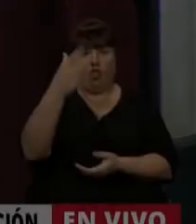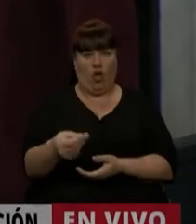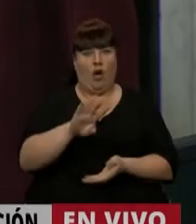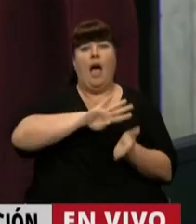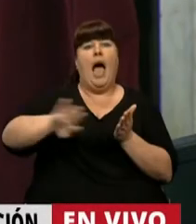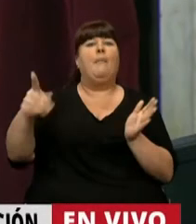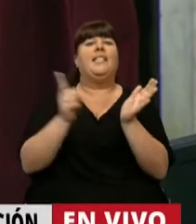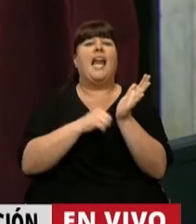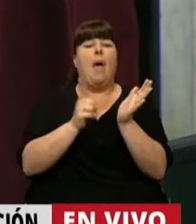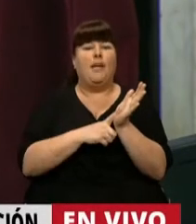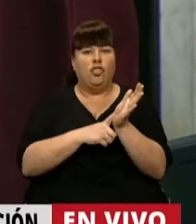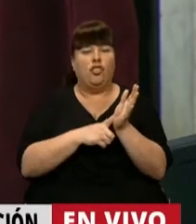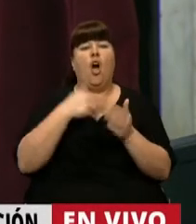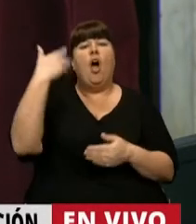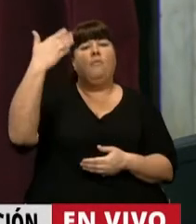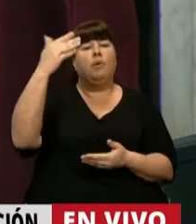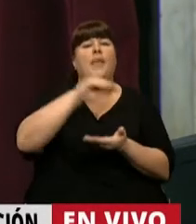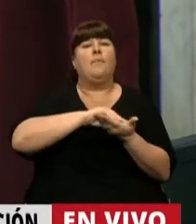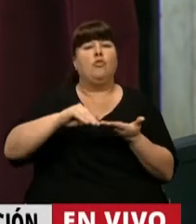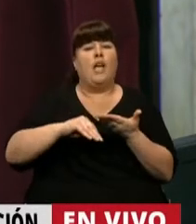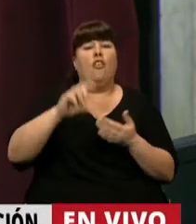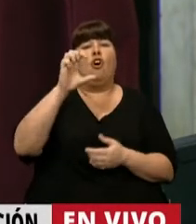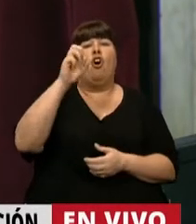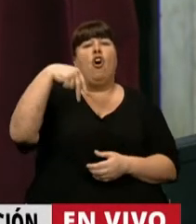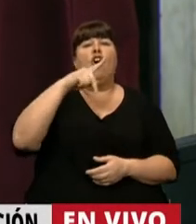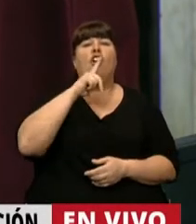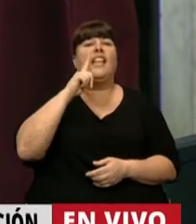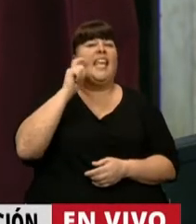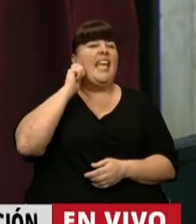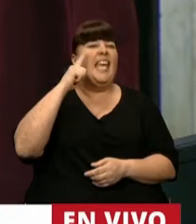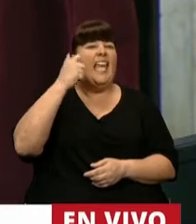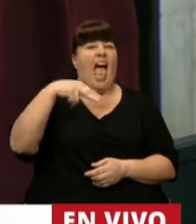Para un apartamiento del reglamento tiene la palabra el diputado Luis Condigiani.